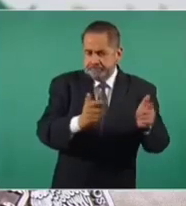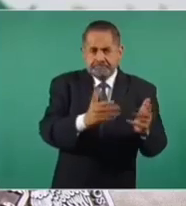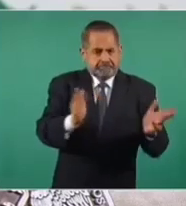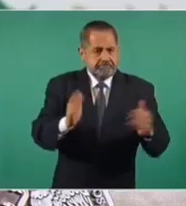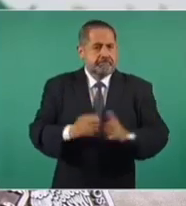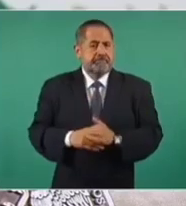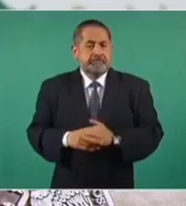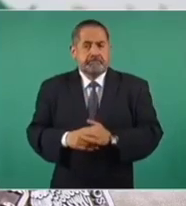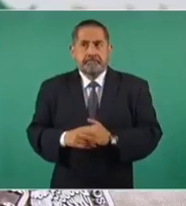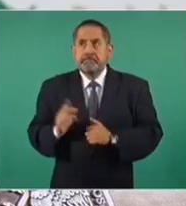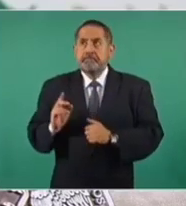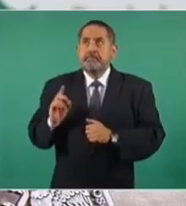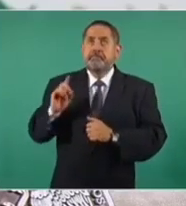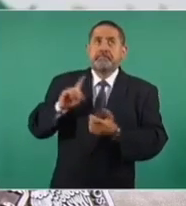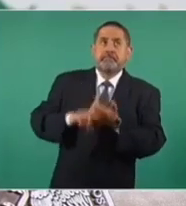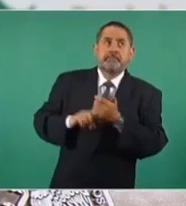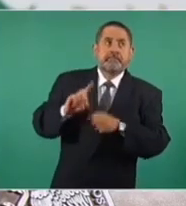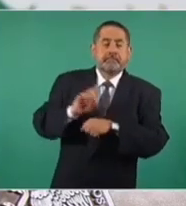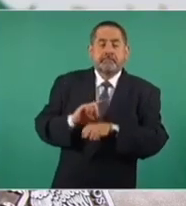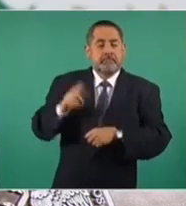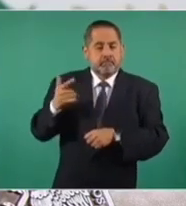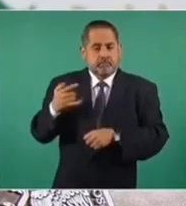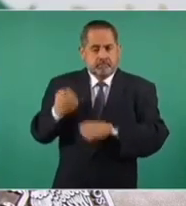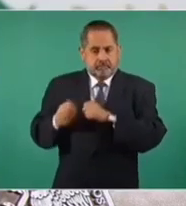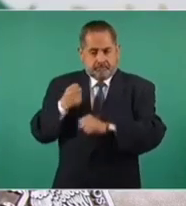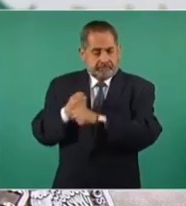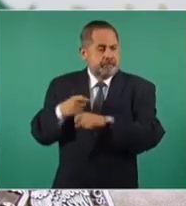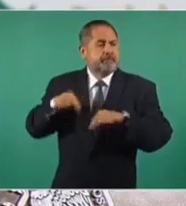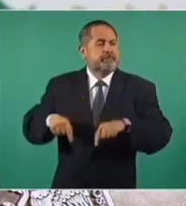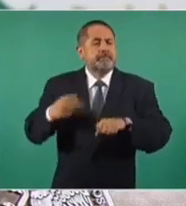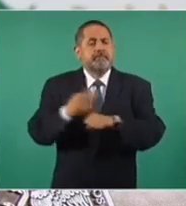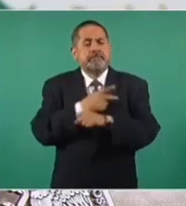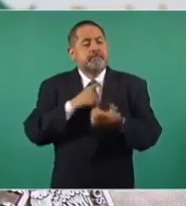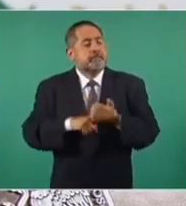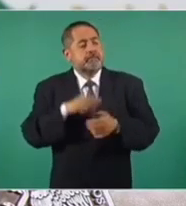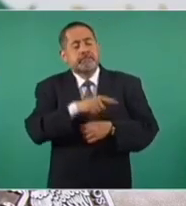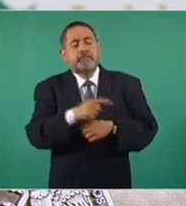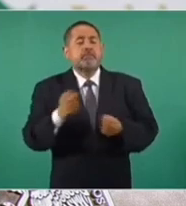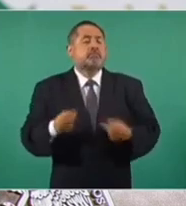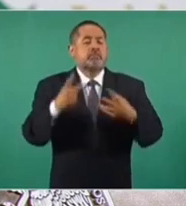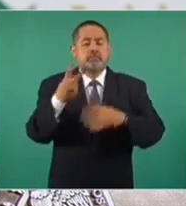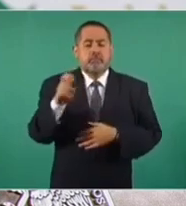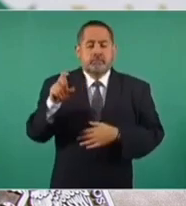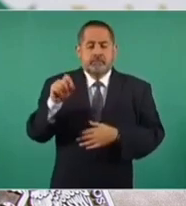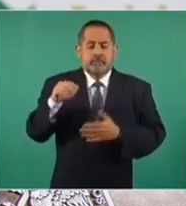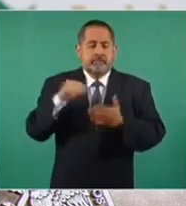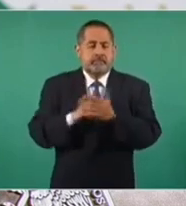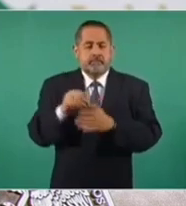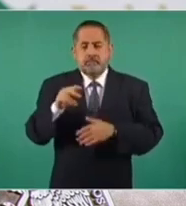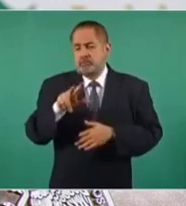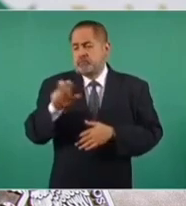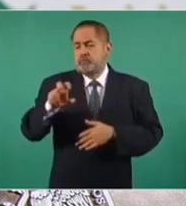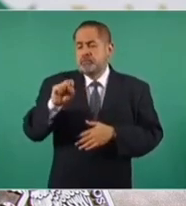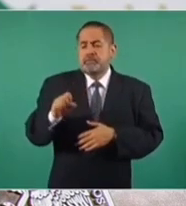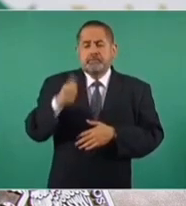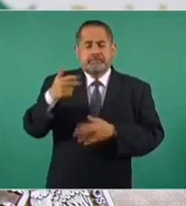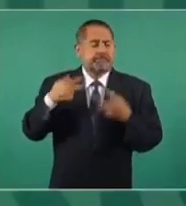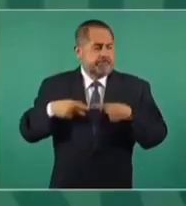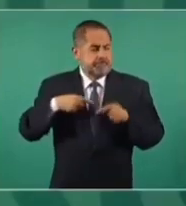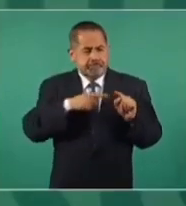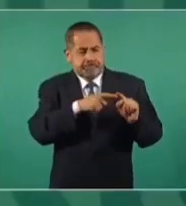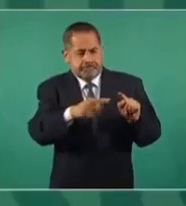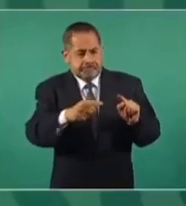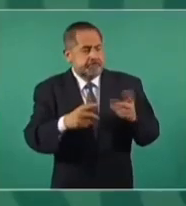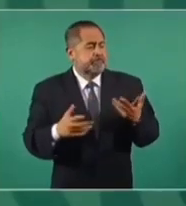A julio de este año, la población privada de libertad en el país era de 220.866 personas,